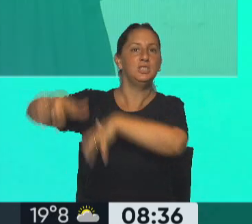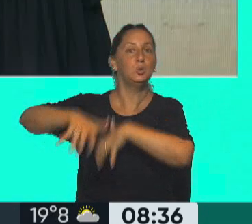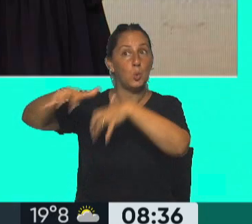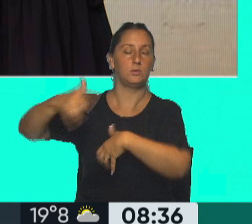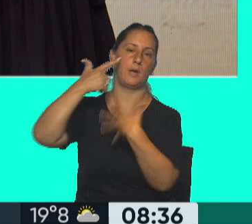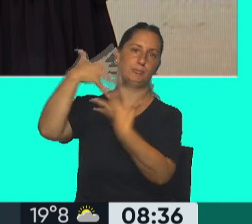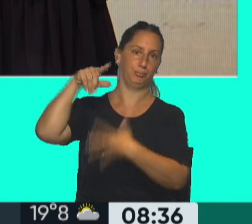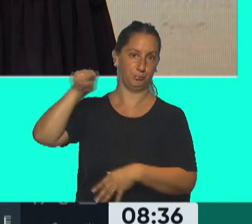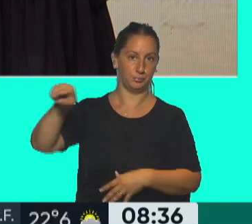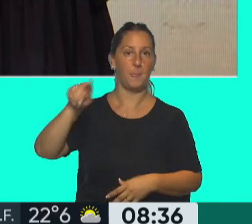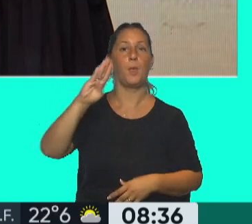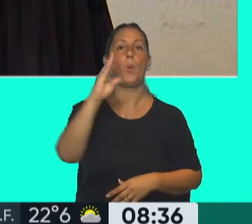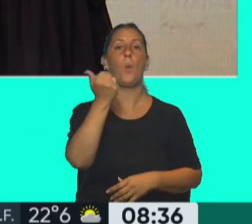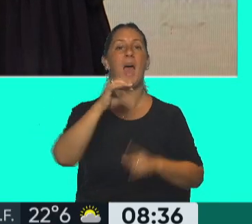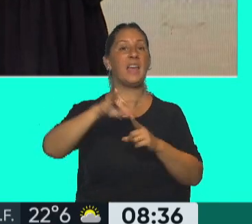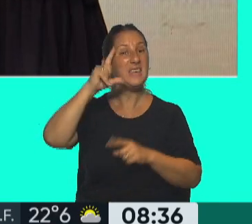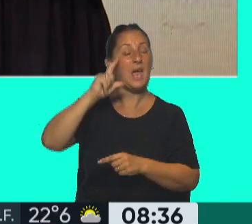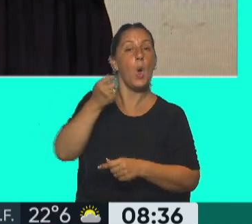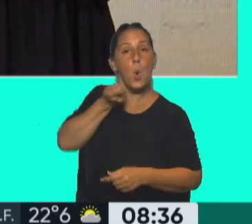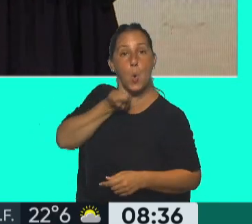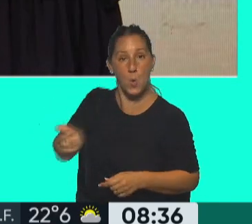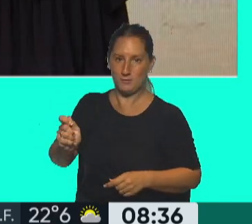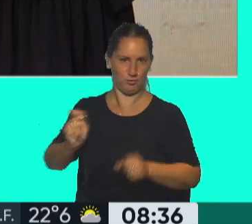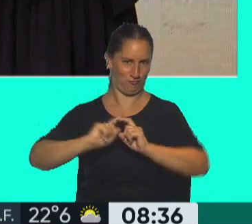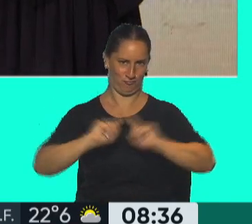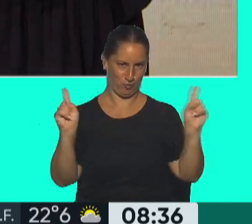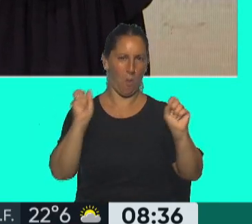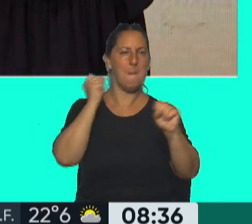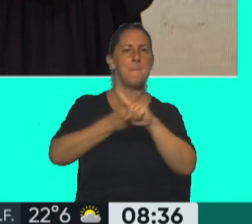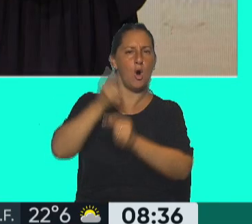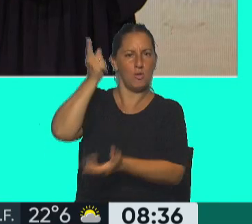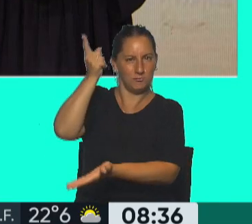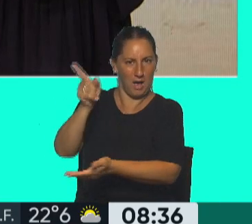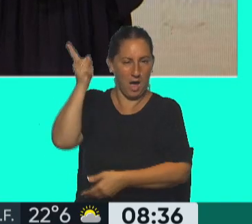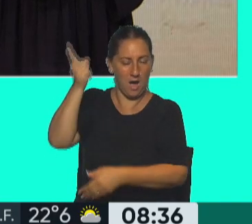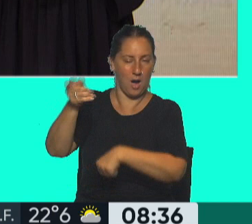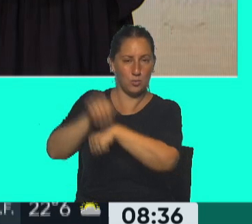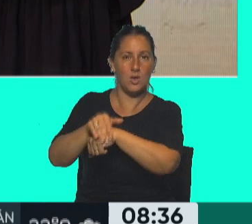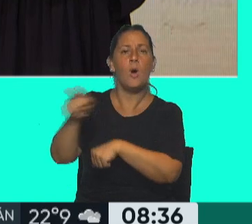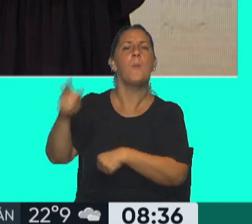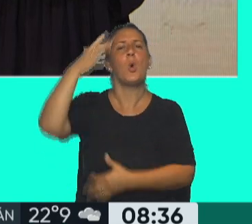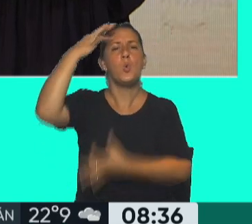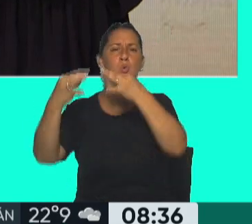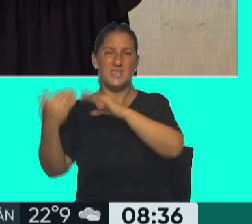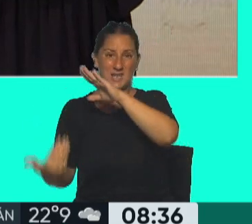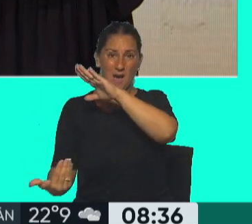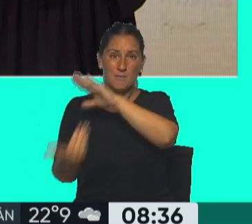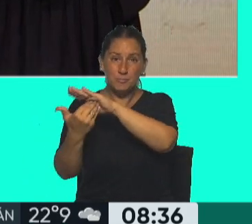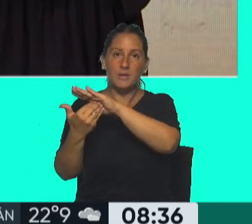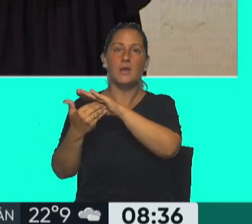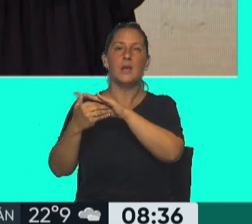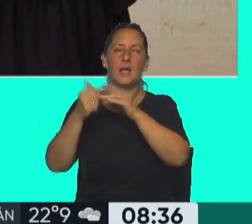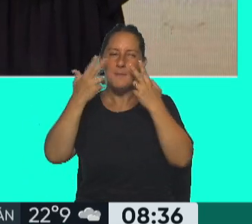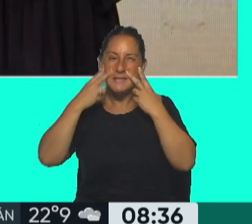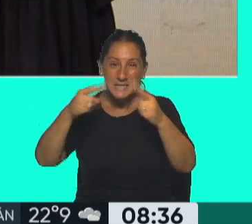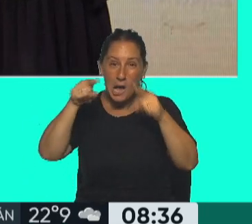Recordemos que Blackier no fue juzgado por los delitos que se le imputaban porque la Corte Suprema de Justicia de la Nación cajoneó